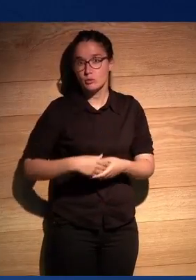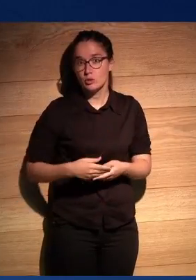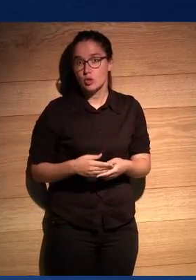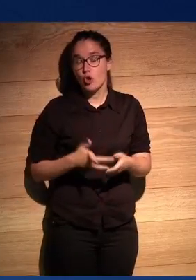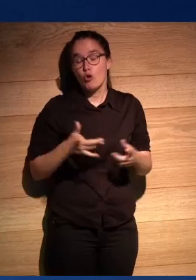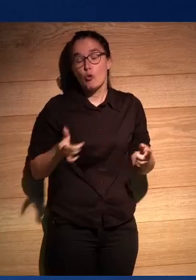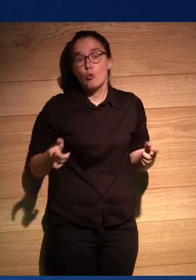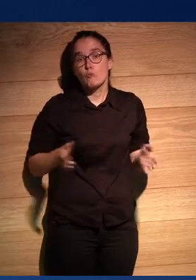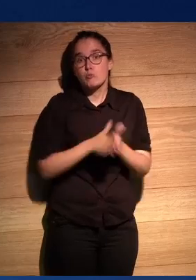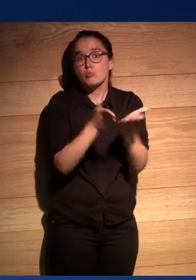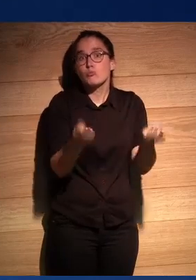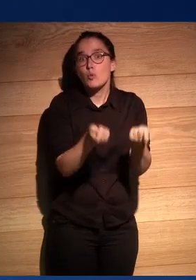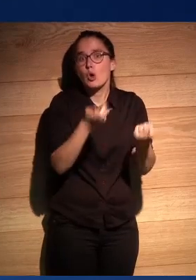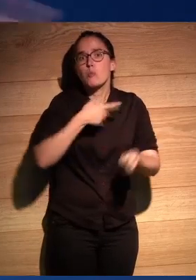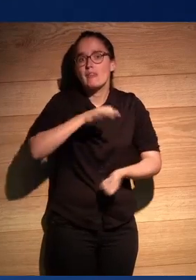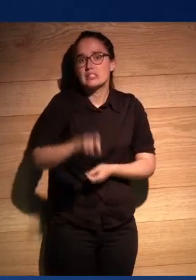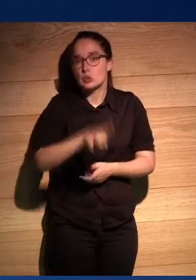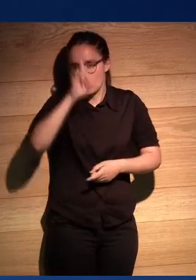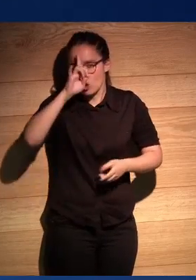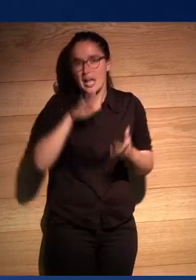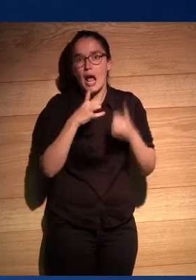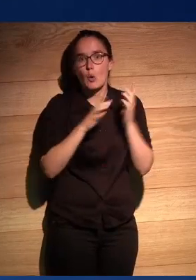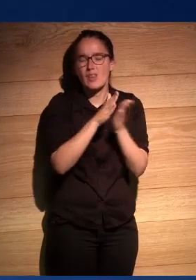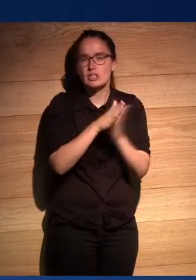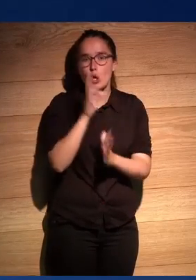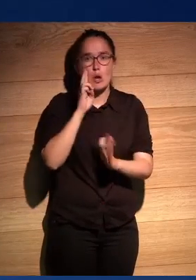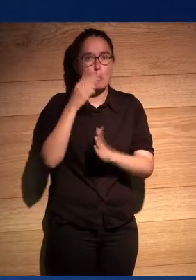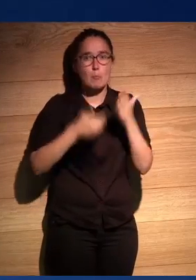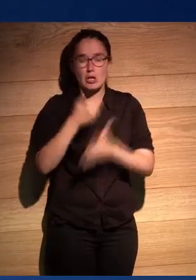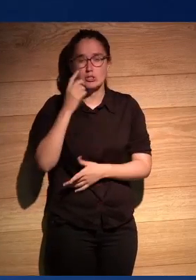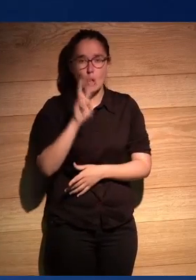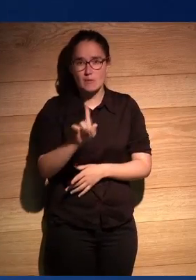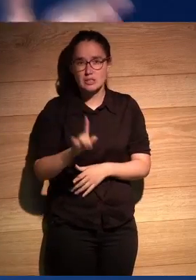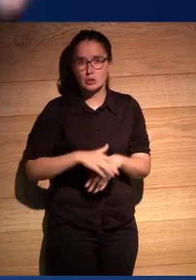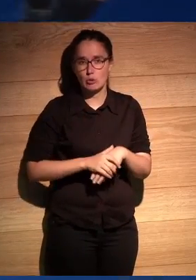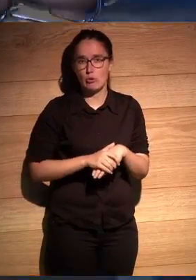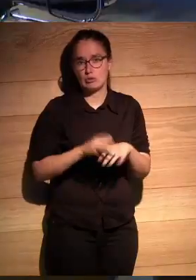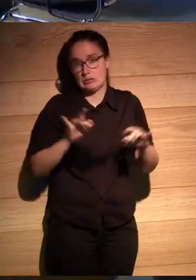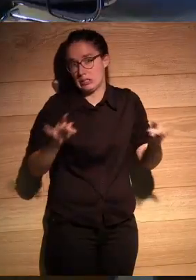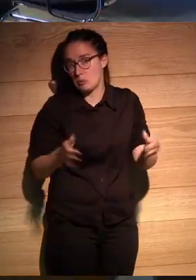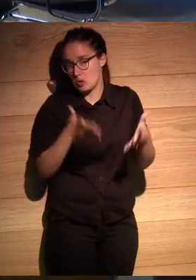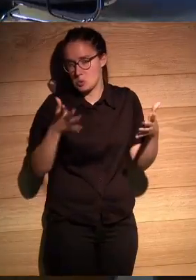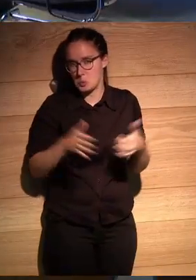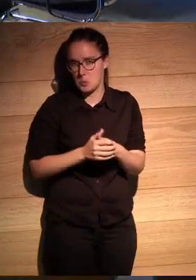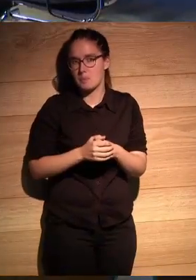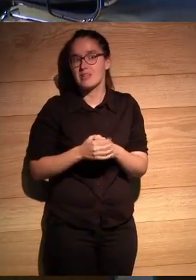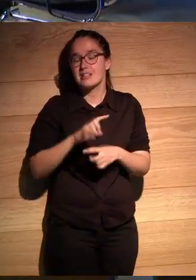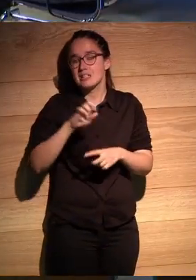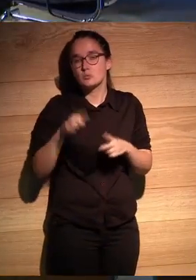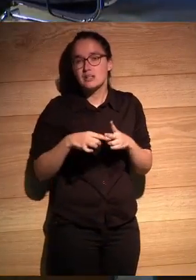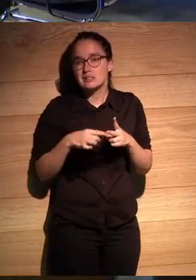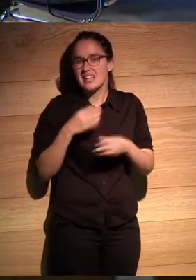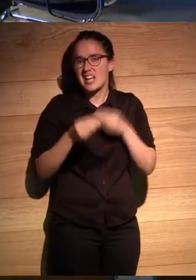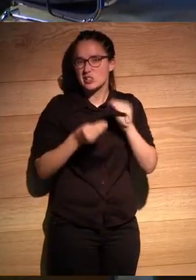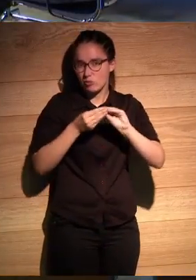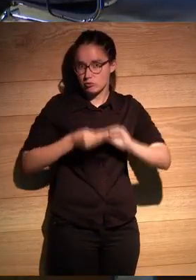publicable o no no lo sé algún editor algún periodista la vista para Tashen sí claro luego está totalmente